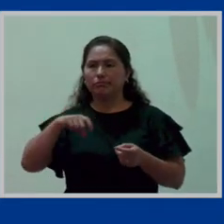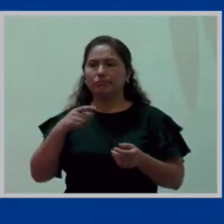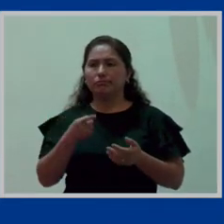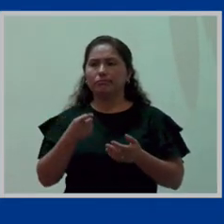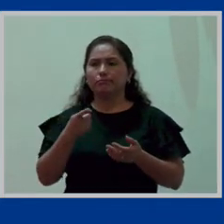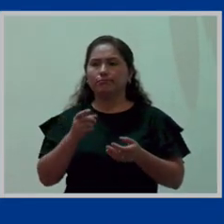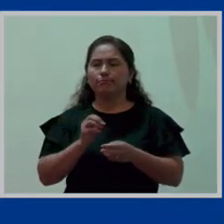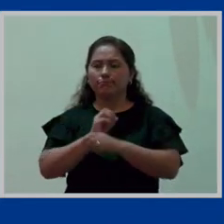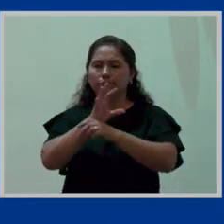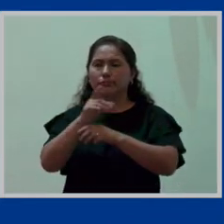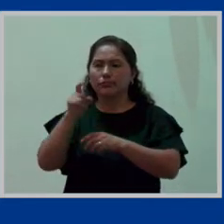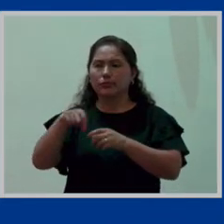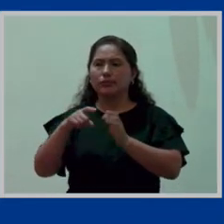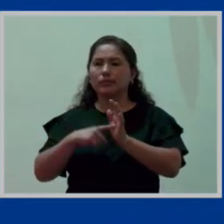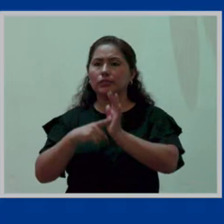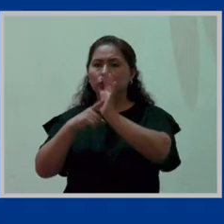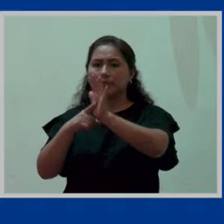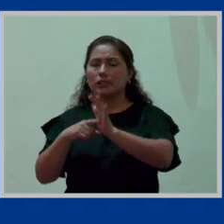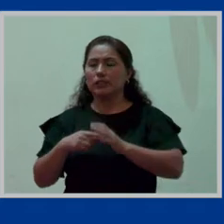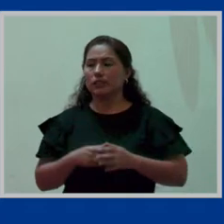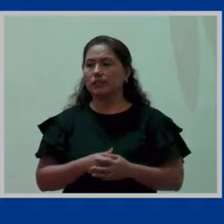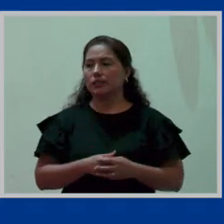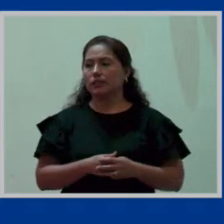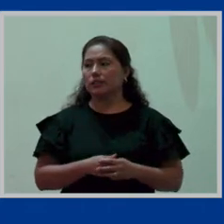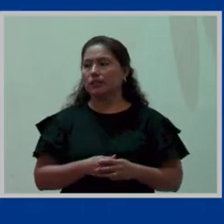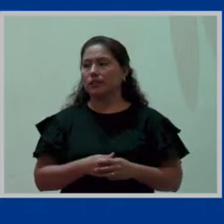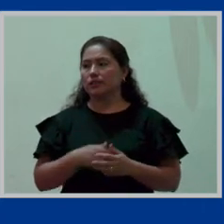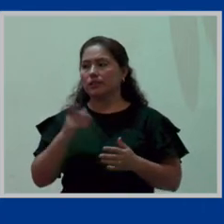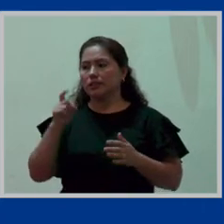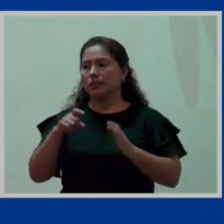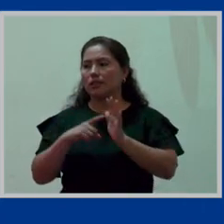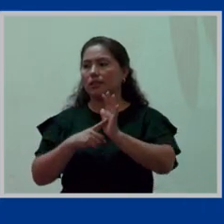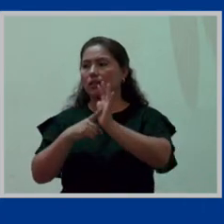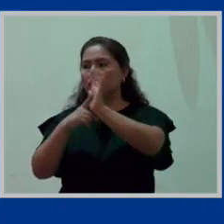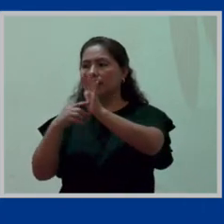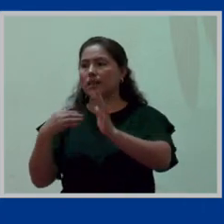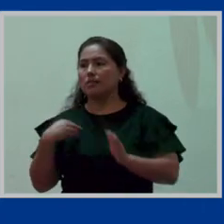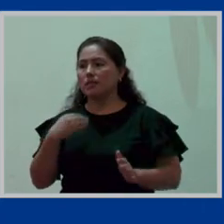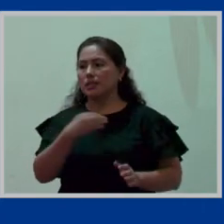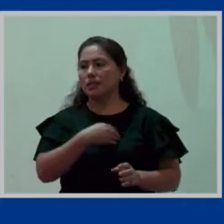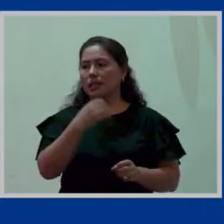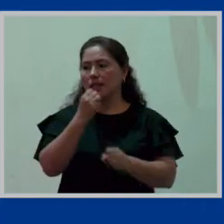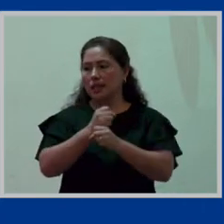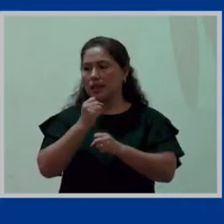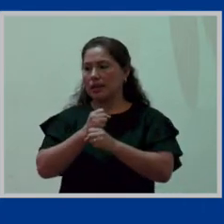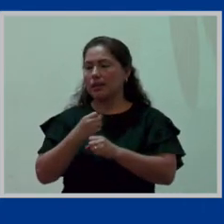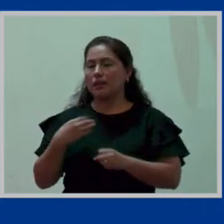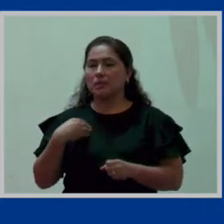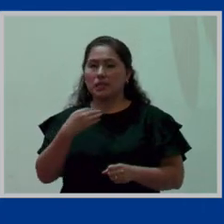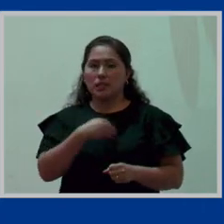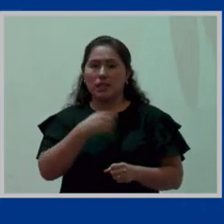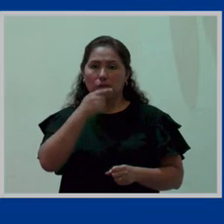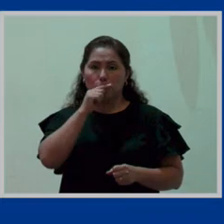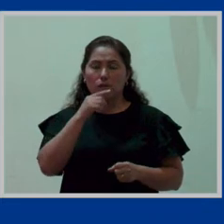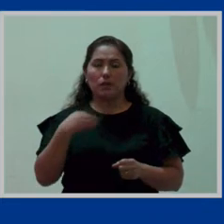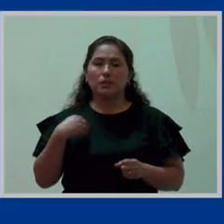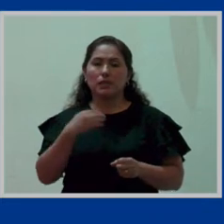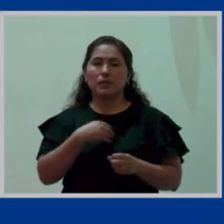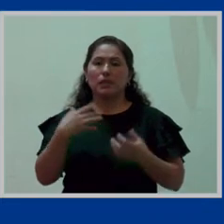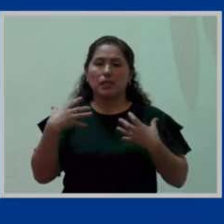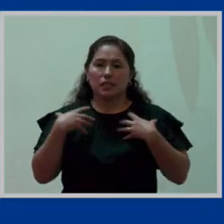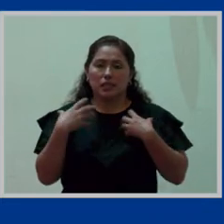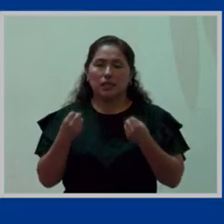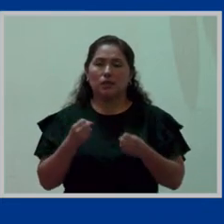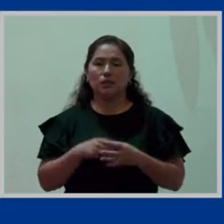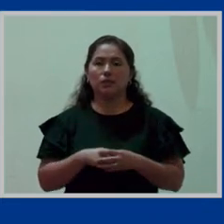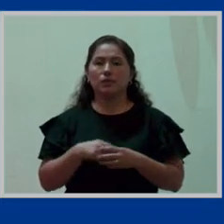confluencia de tres rectorías que están reflejadas en el Ministerio de Trabajo el Ministerio de la Mujer y el Ministerio de Salud y